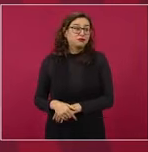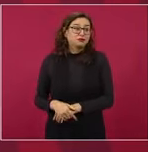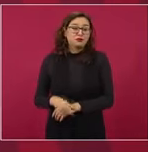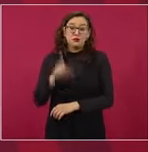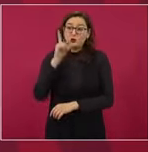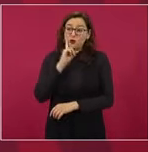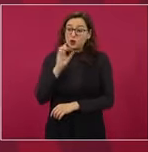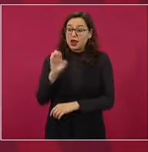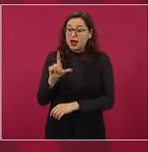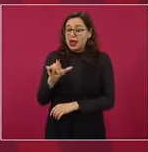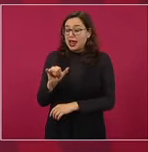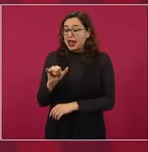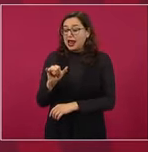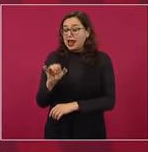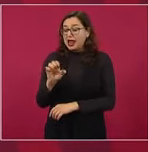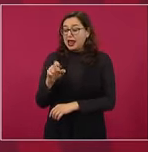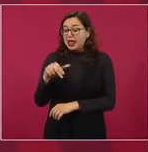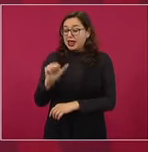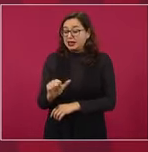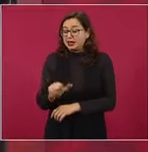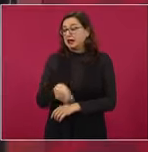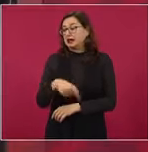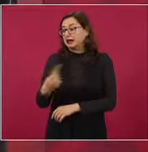Jesús Rodríguez,